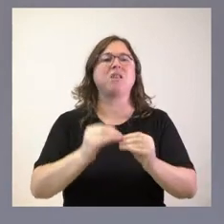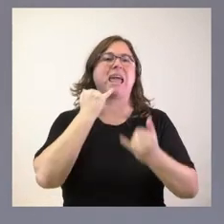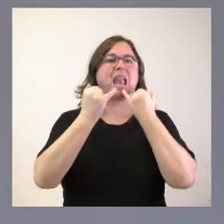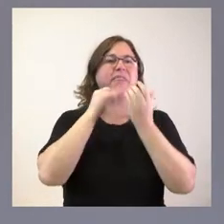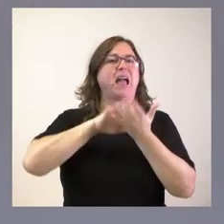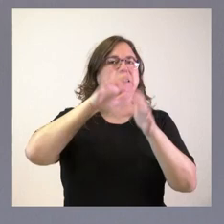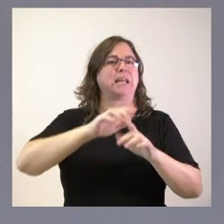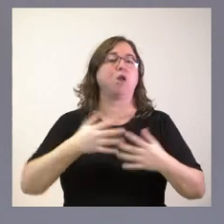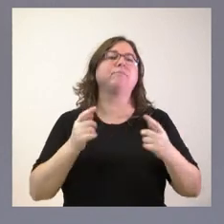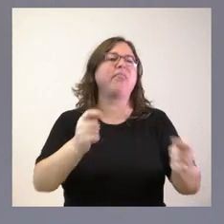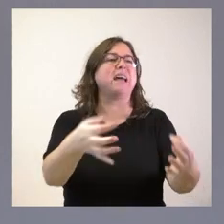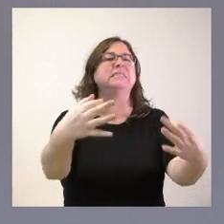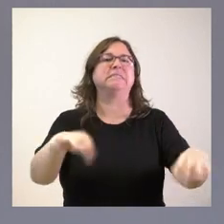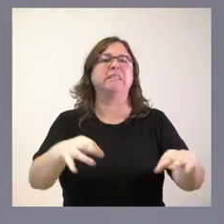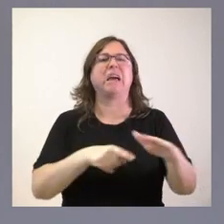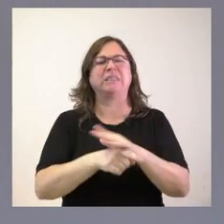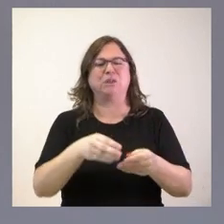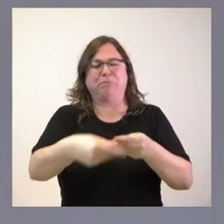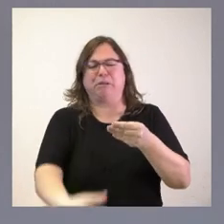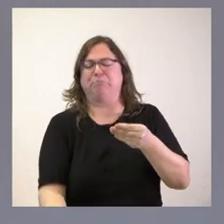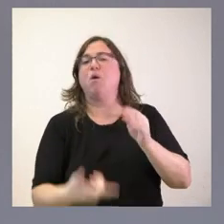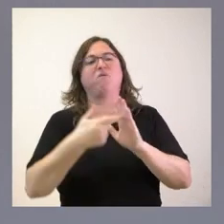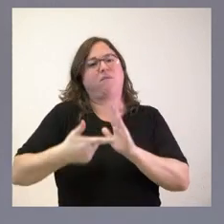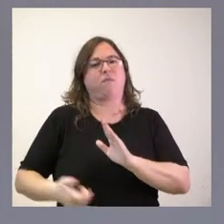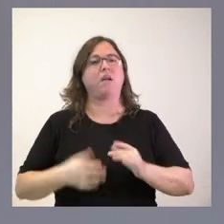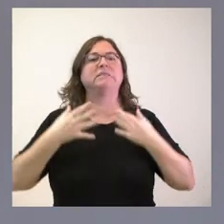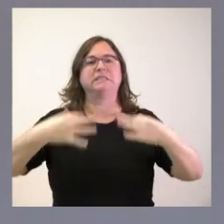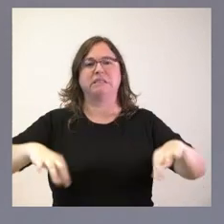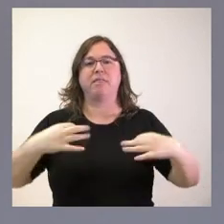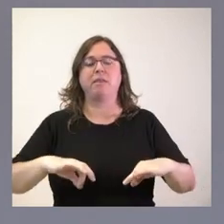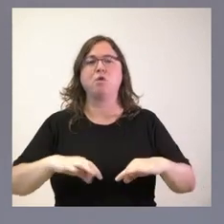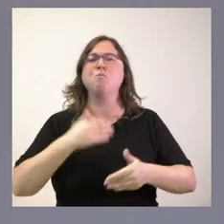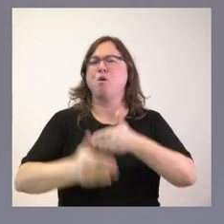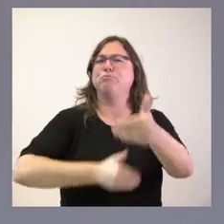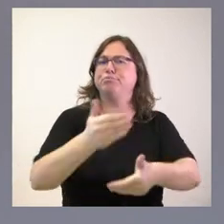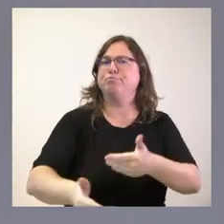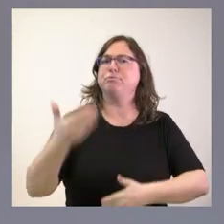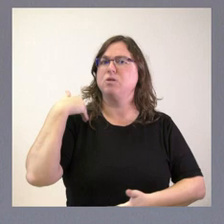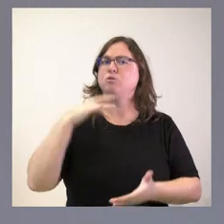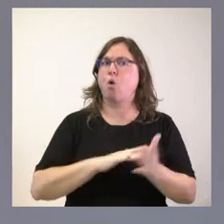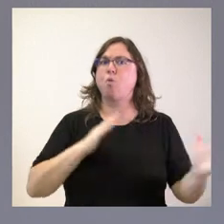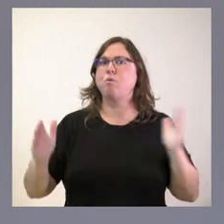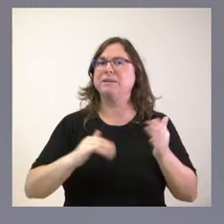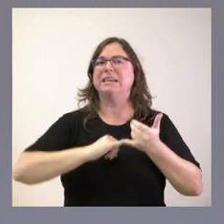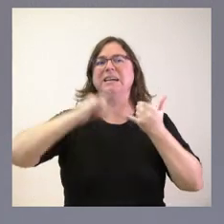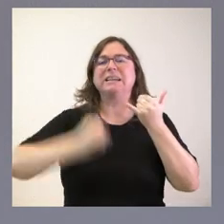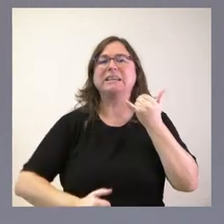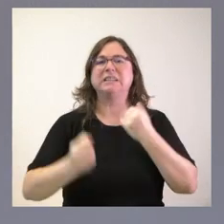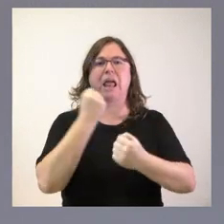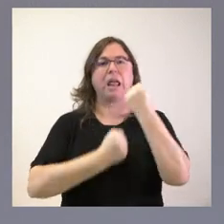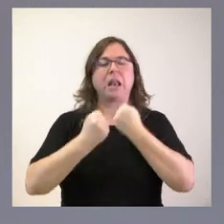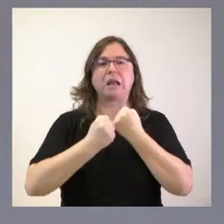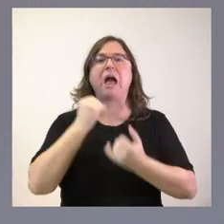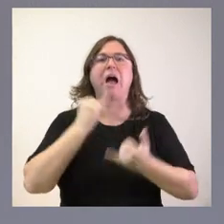Se trata de simplificar, reducir trámites, eliminar algunos de ellos en un procedimiento que ha generado muchísima actividad en este momento. La crisis energética ha